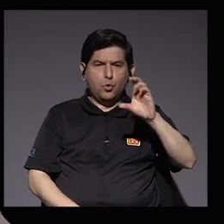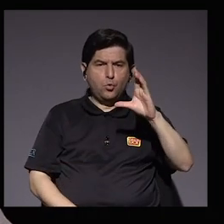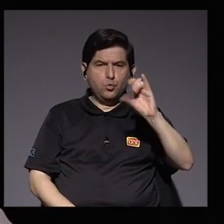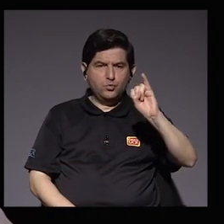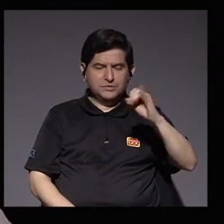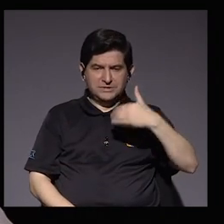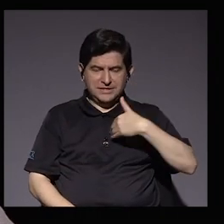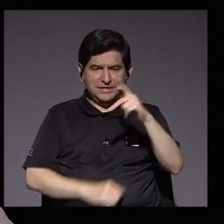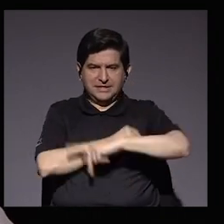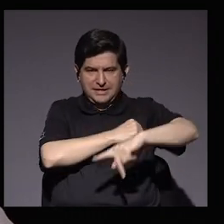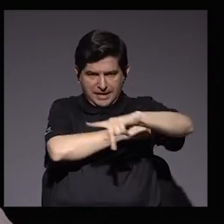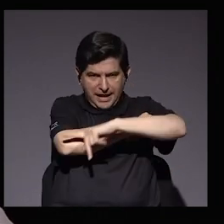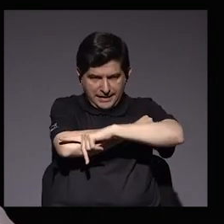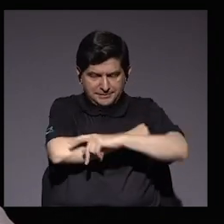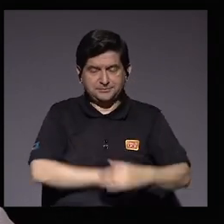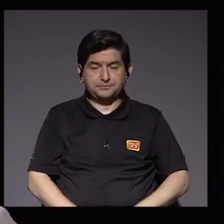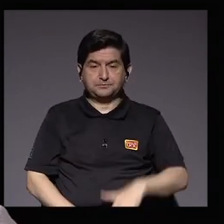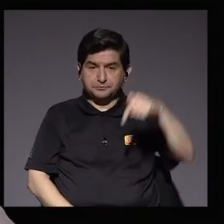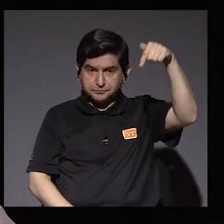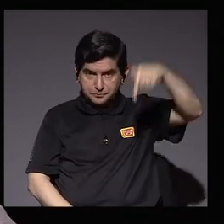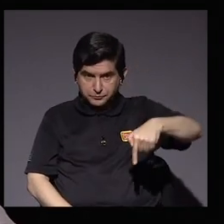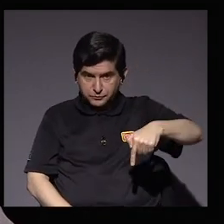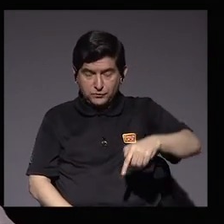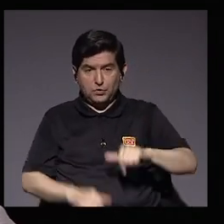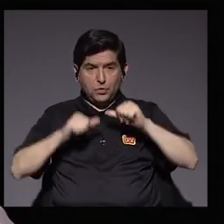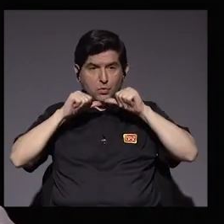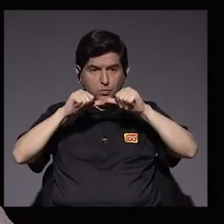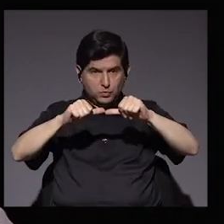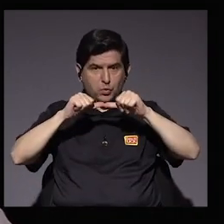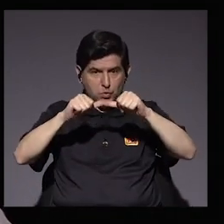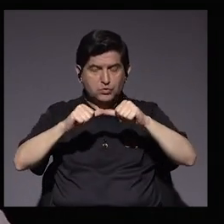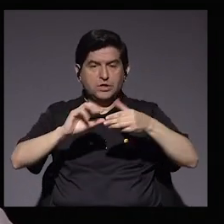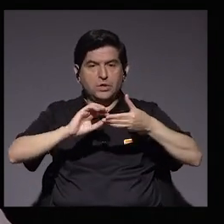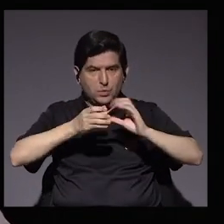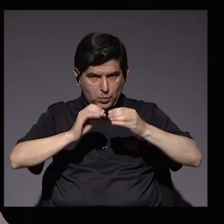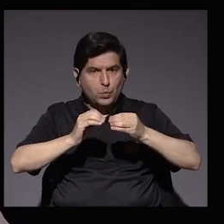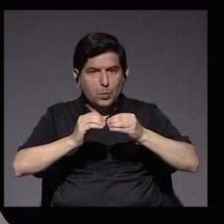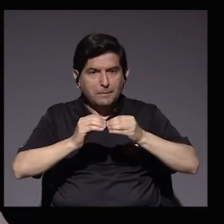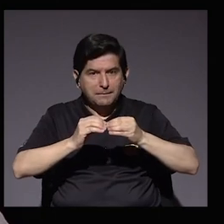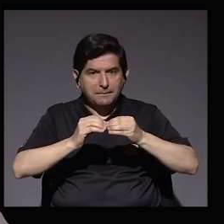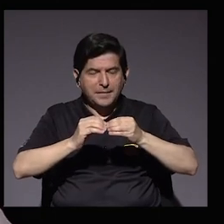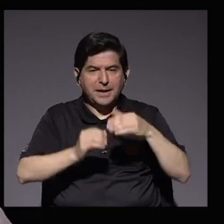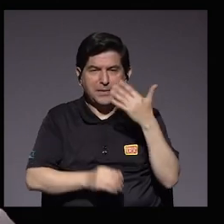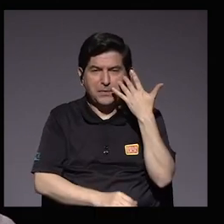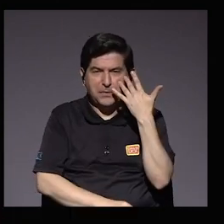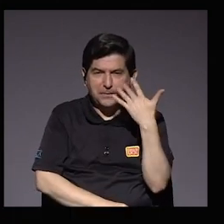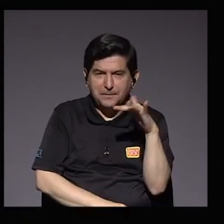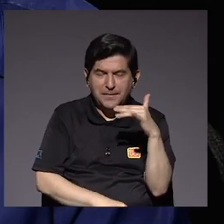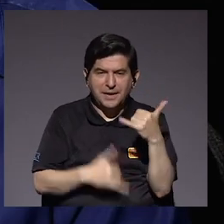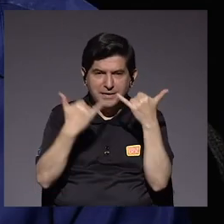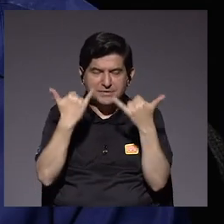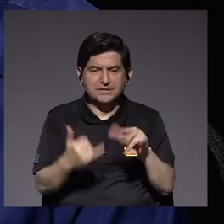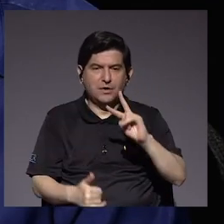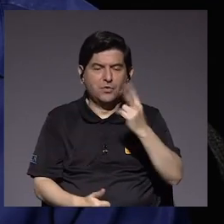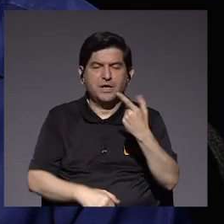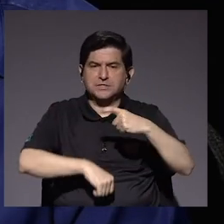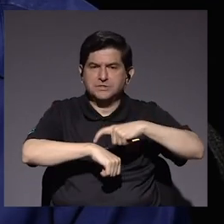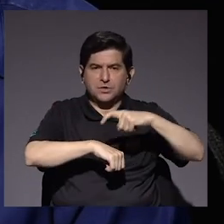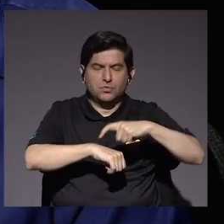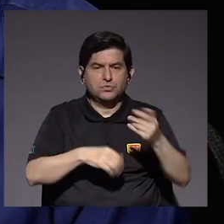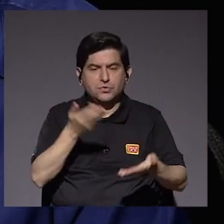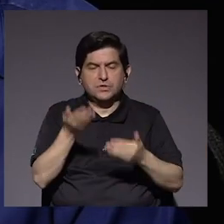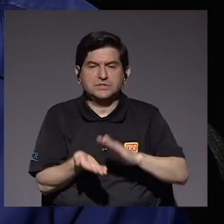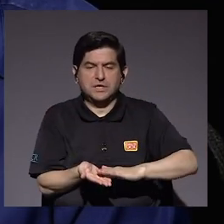que hay en el país, y que hoy sigue siendo un número que parece que en esta segunda ola,